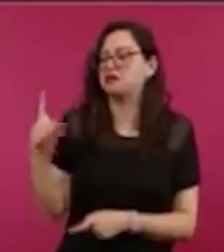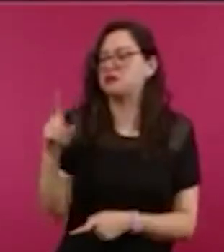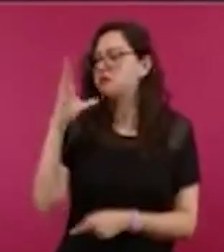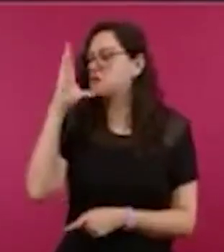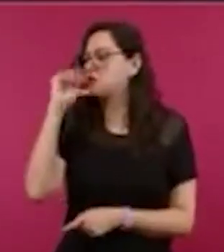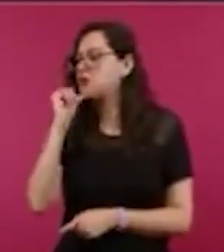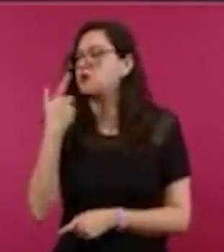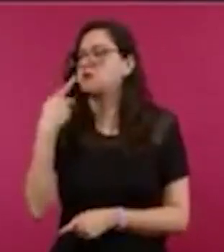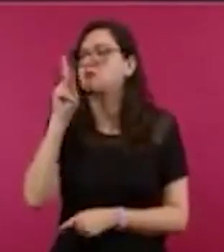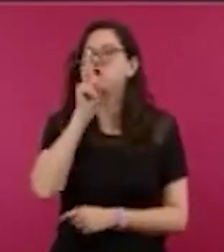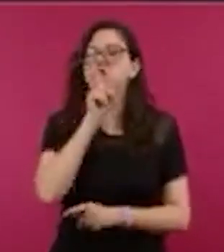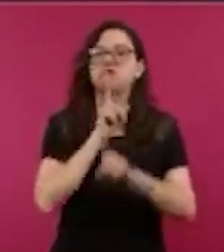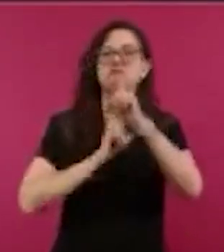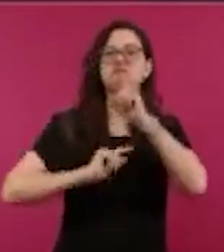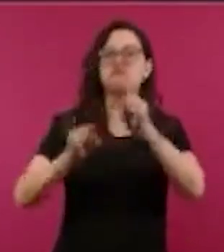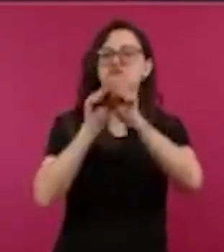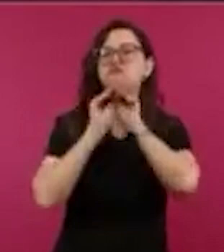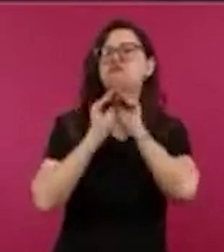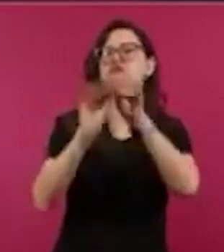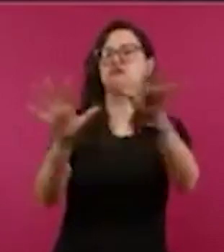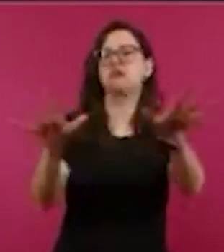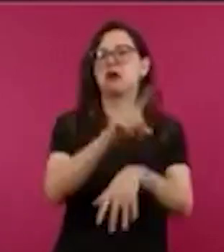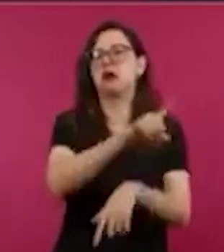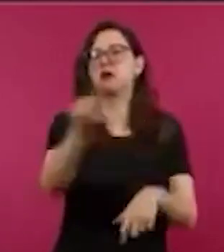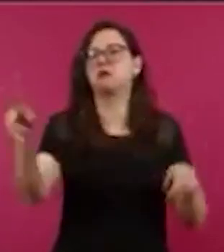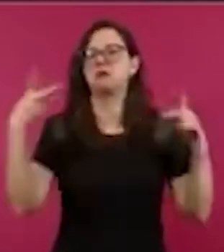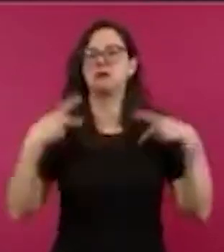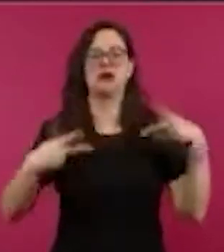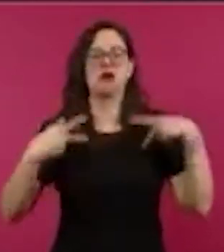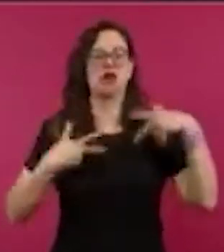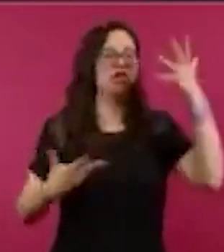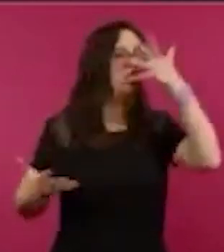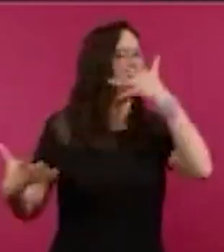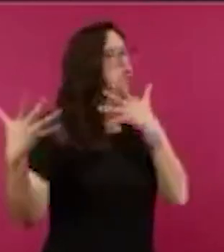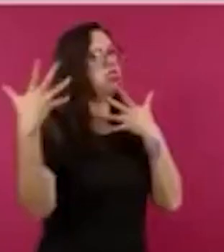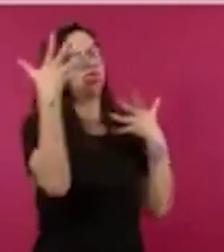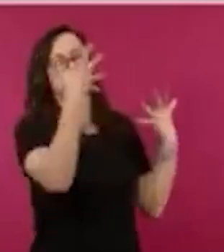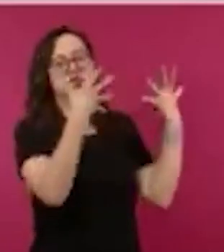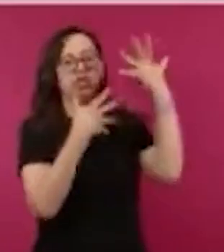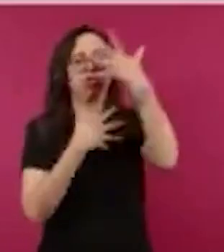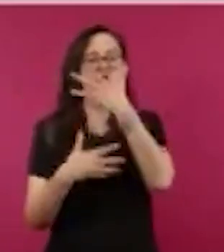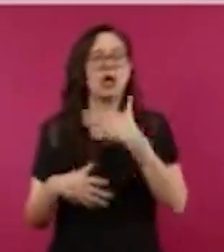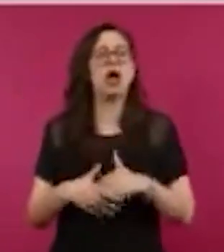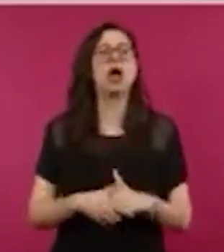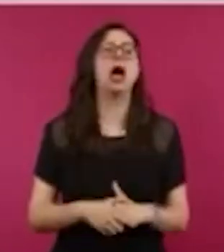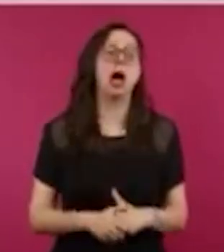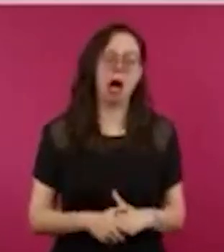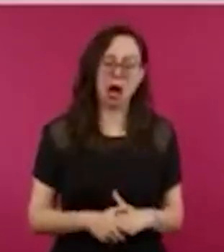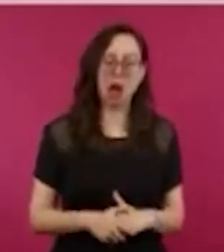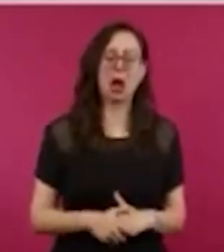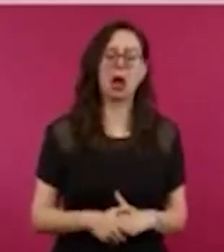Sí, nada más que eso aplicaba antes.